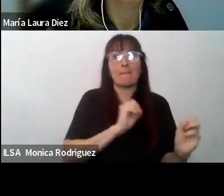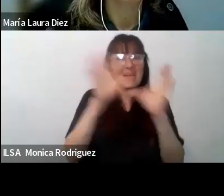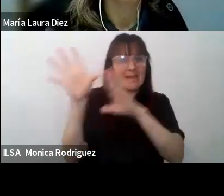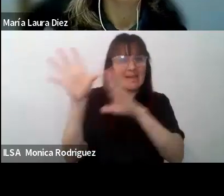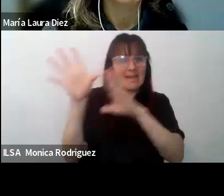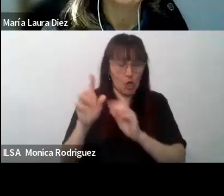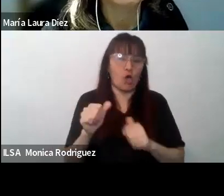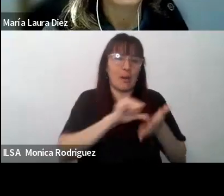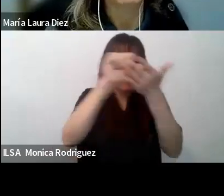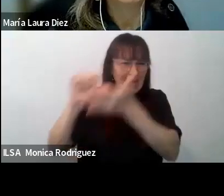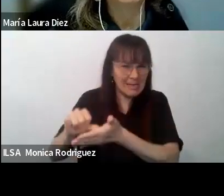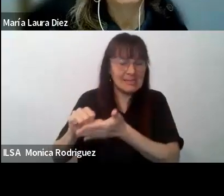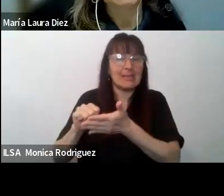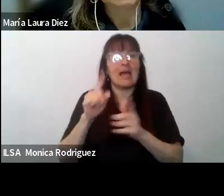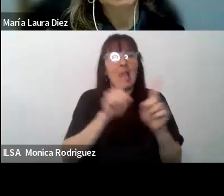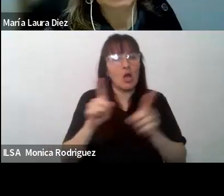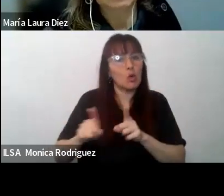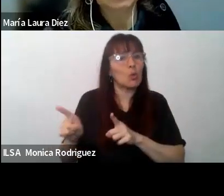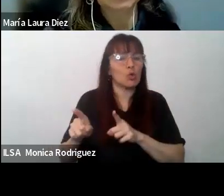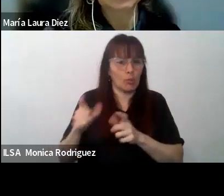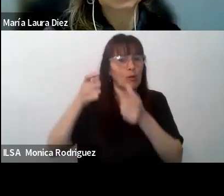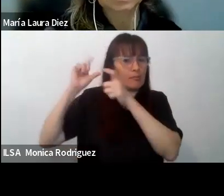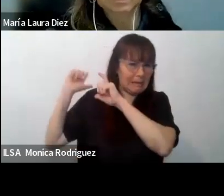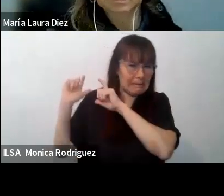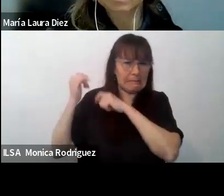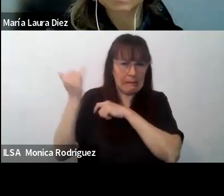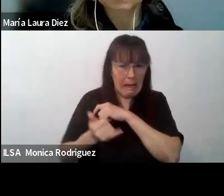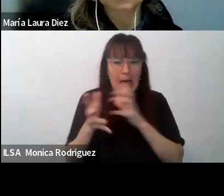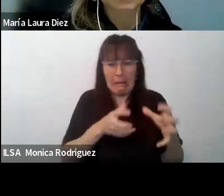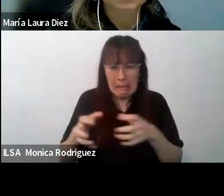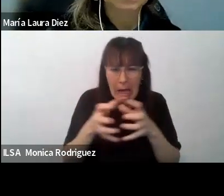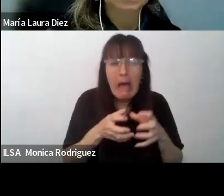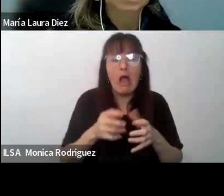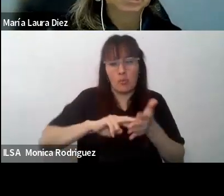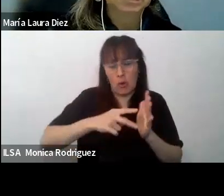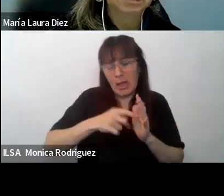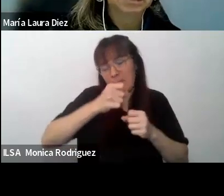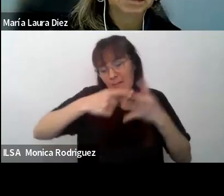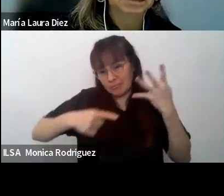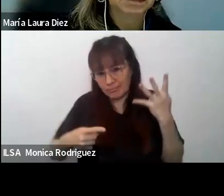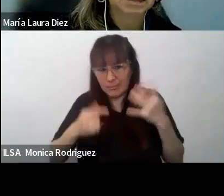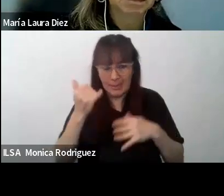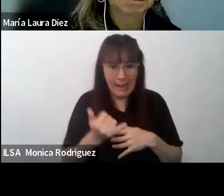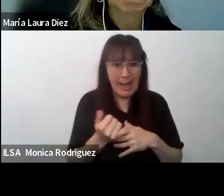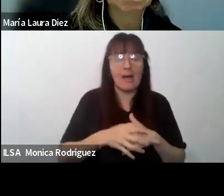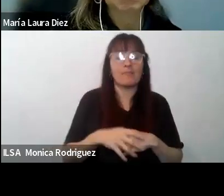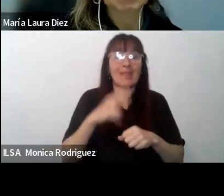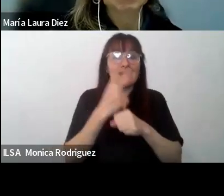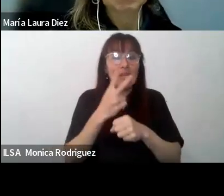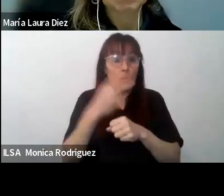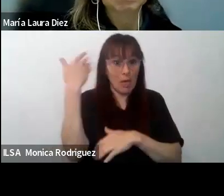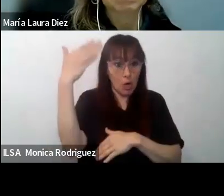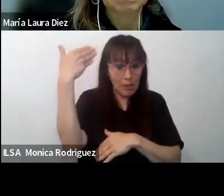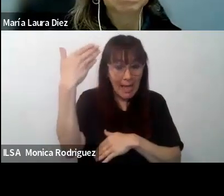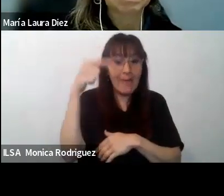tiene una larga trayectoria de indagación y de problematización. En el segundo encuentro